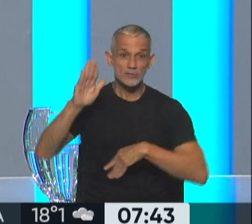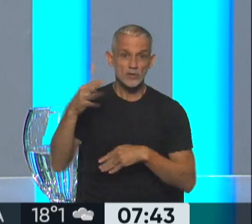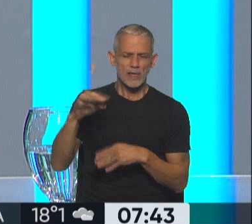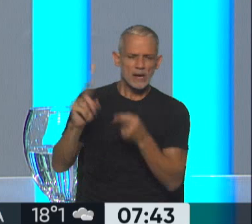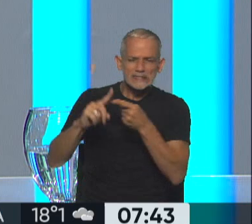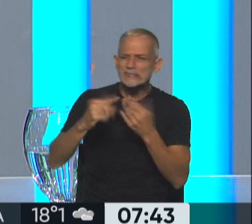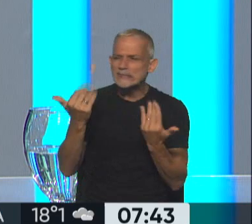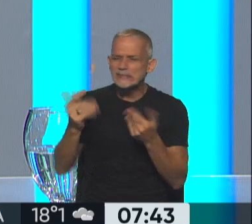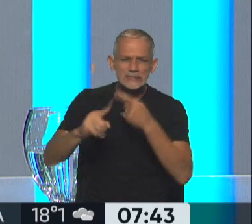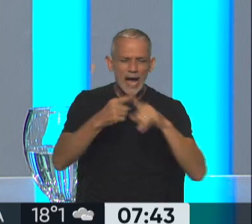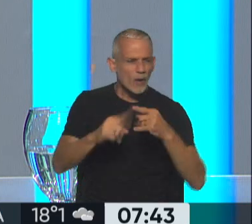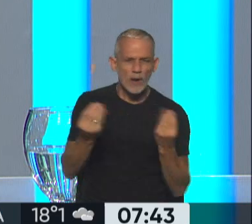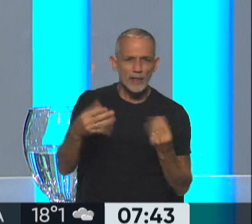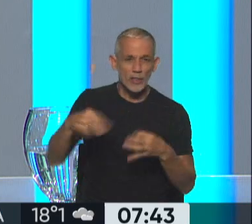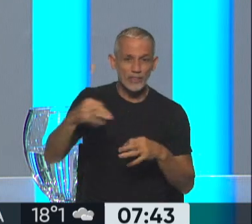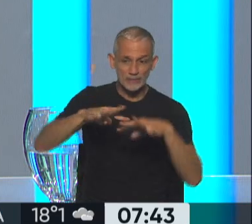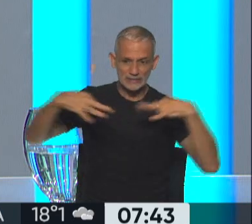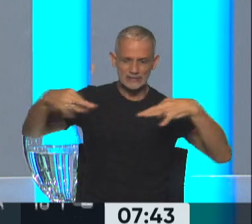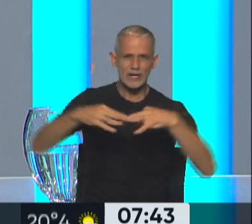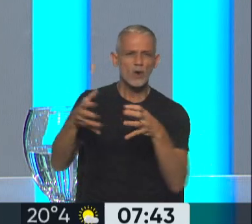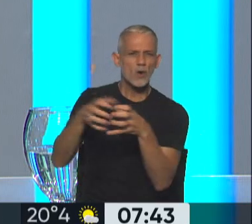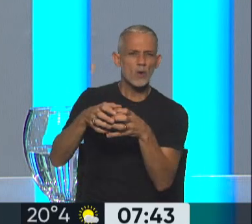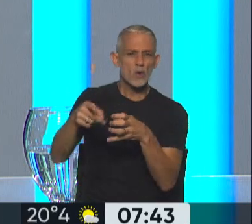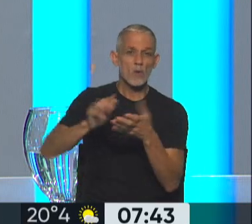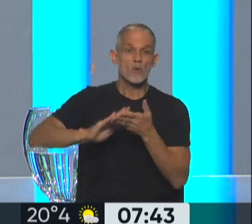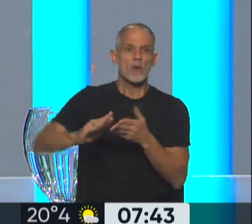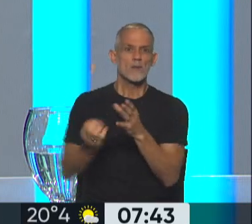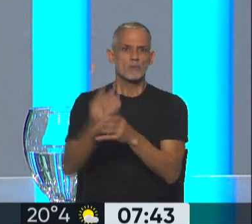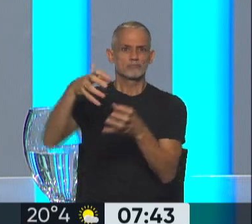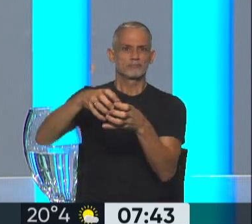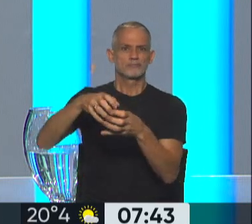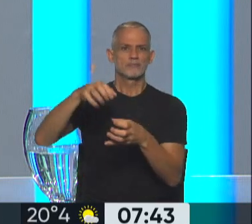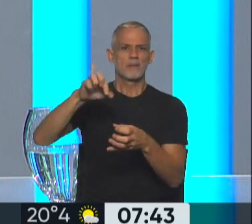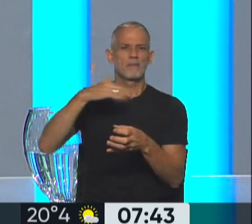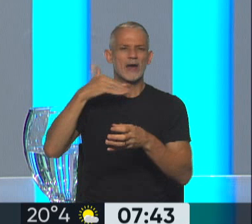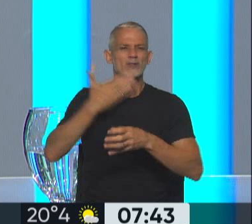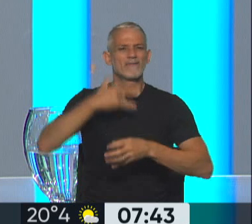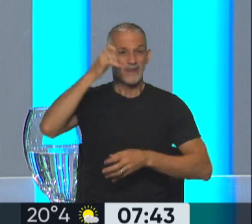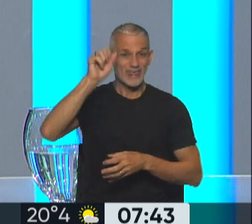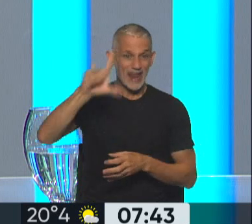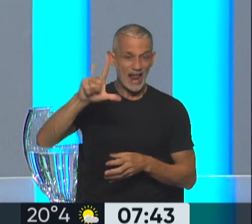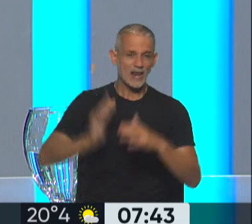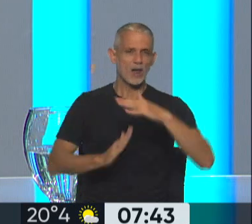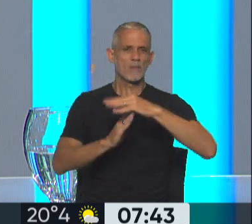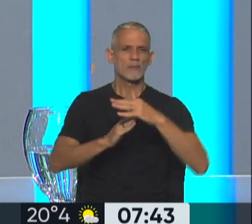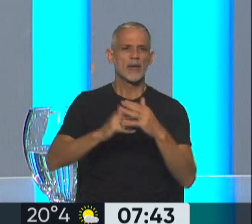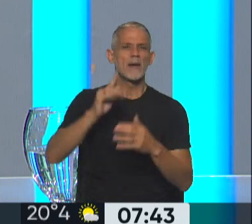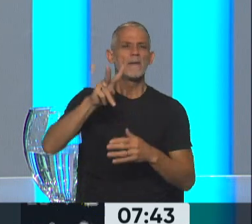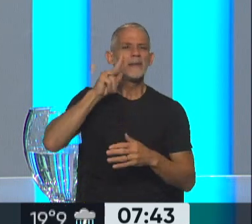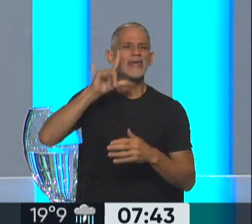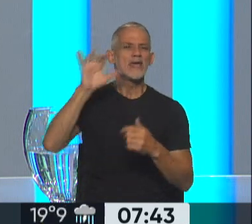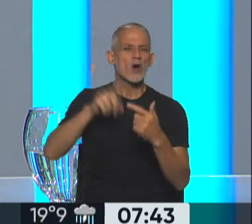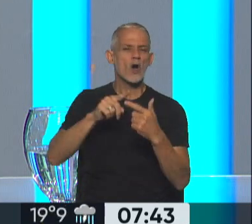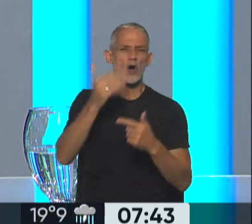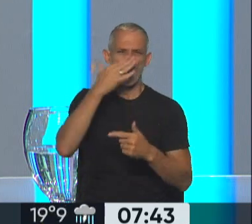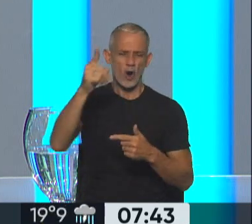está buscando acordar con ese bloque nuevo que se armó, el bloque federal, que comanda Guillermo Esnope, Alejandra Vigo, de la